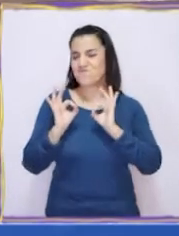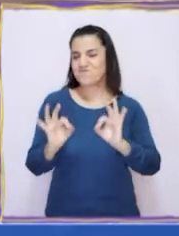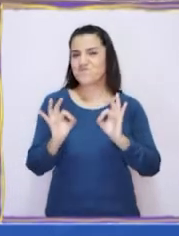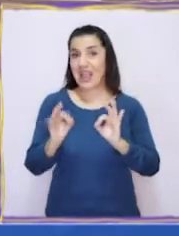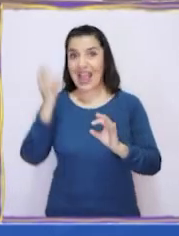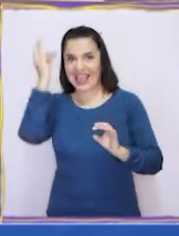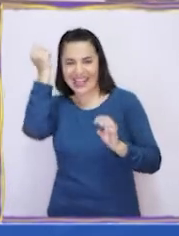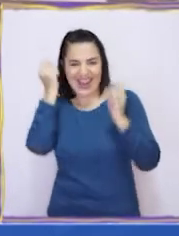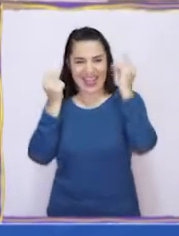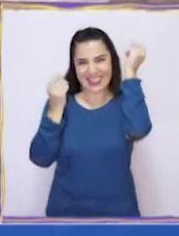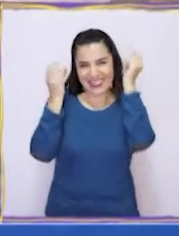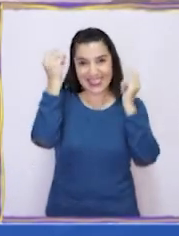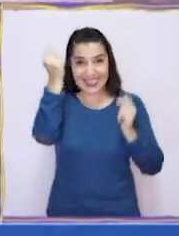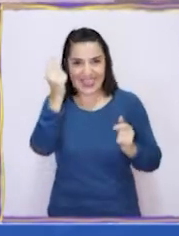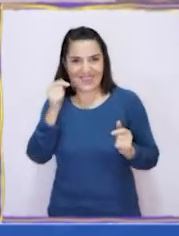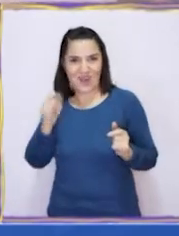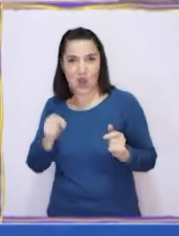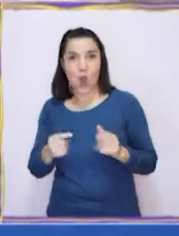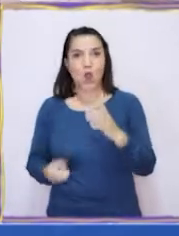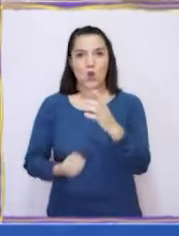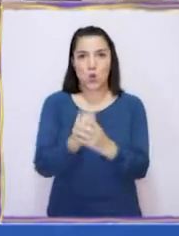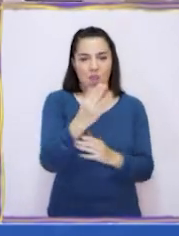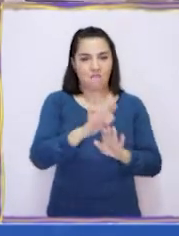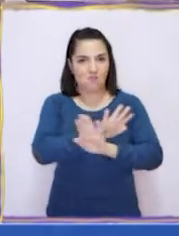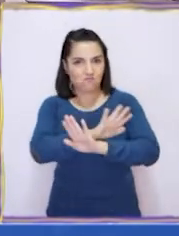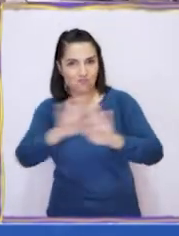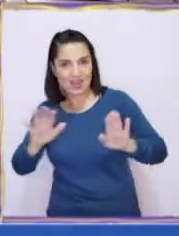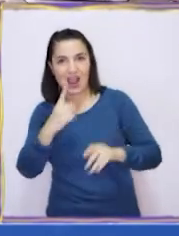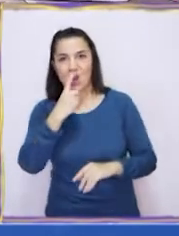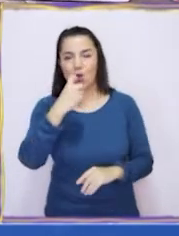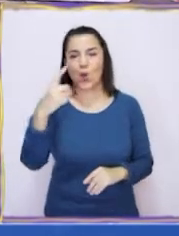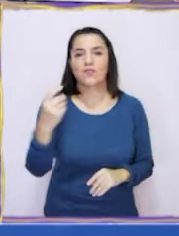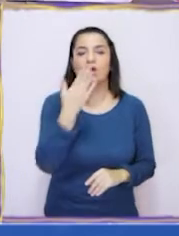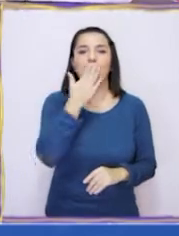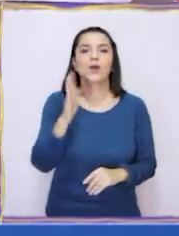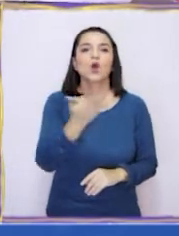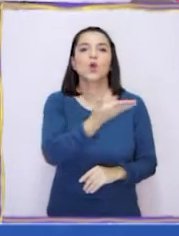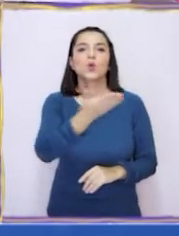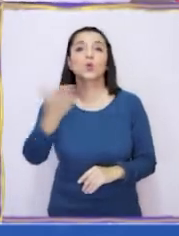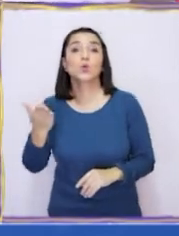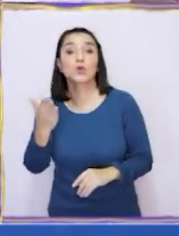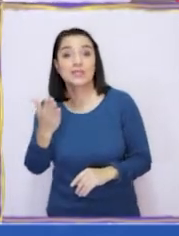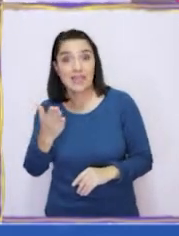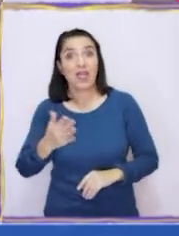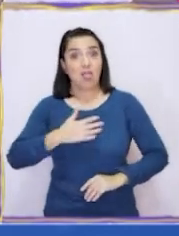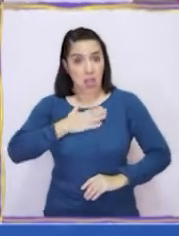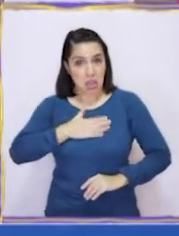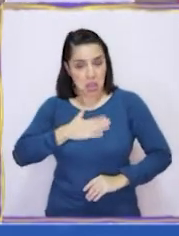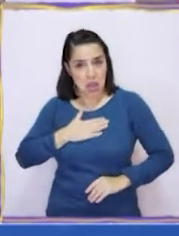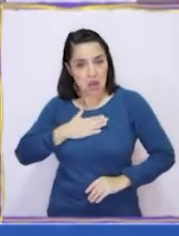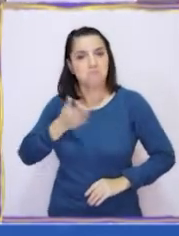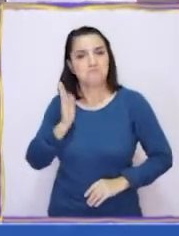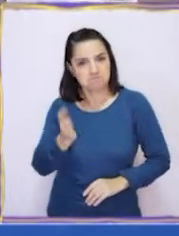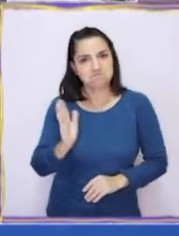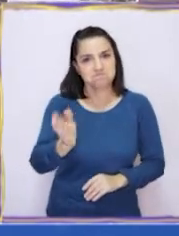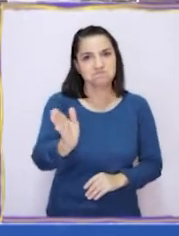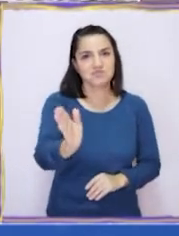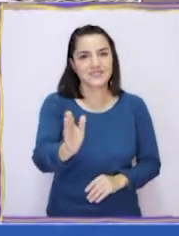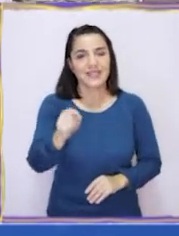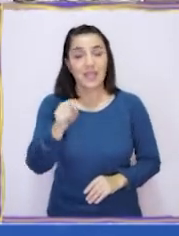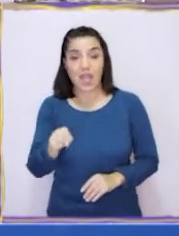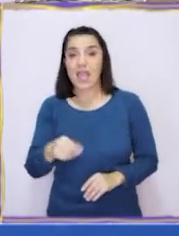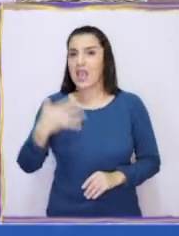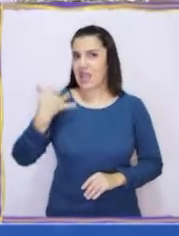hoy. Fuimos muy creativos al inventar finales alternativos y lo mejor es que ustedes pueden hacerlo cuando quieran. Lo